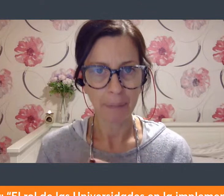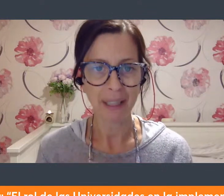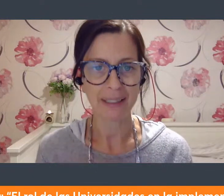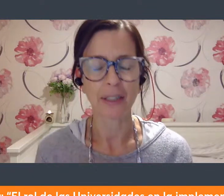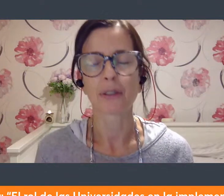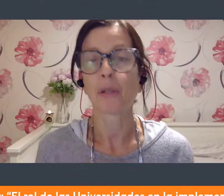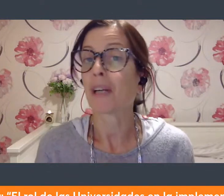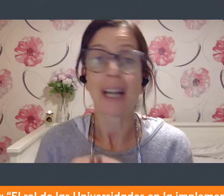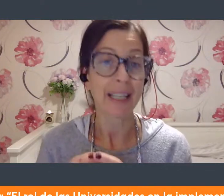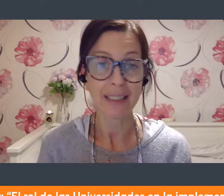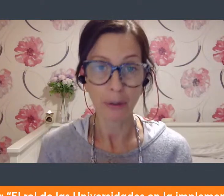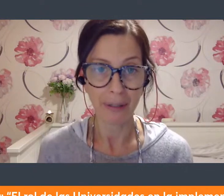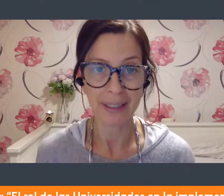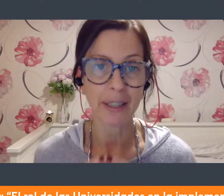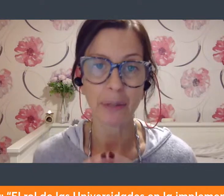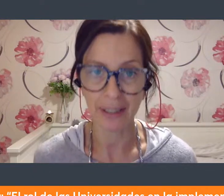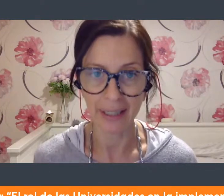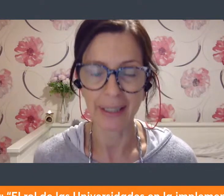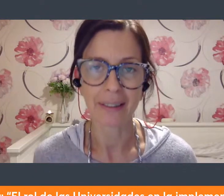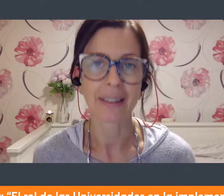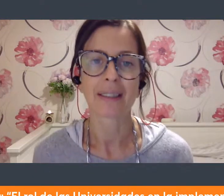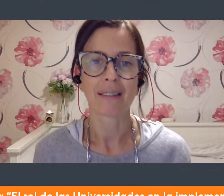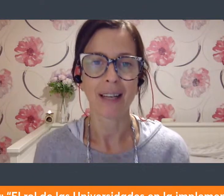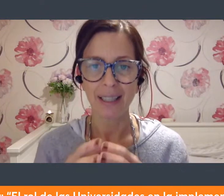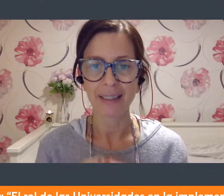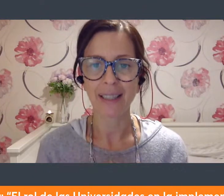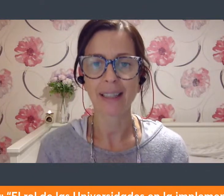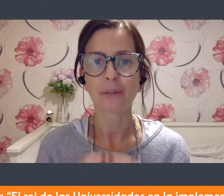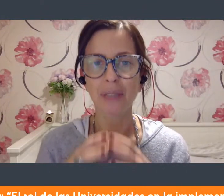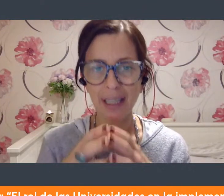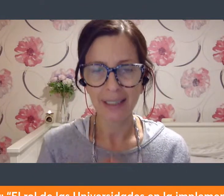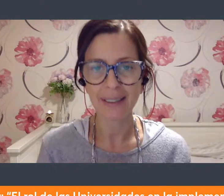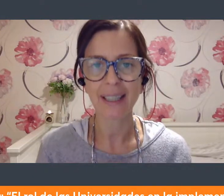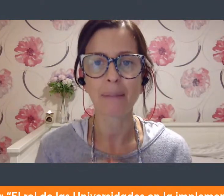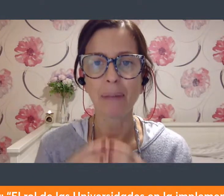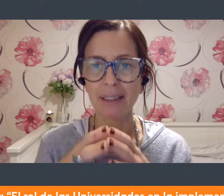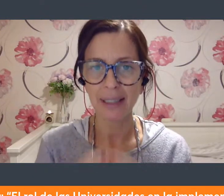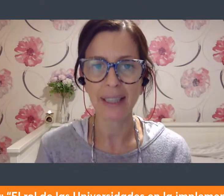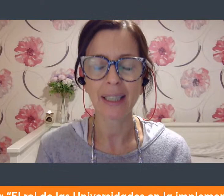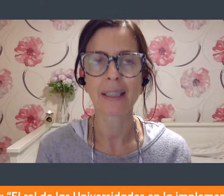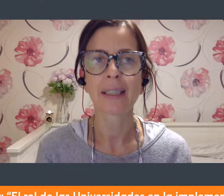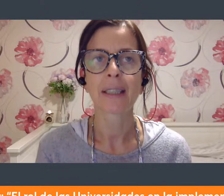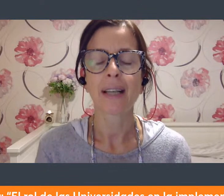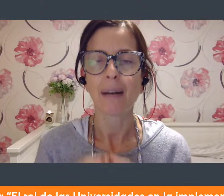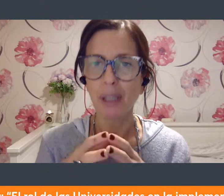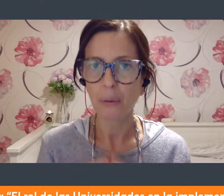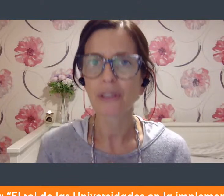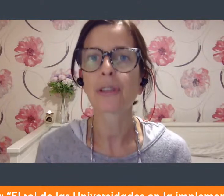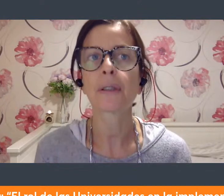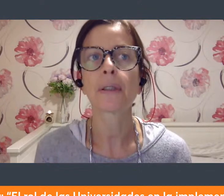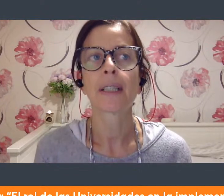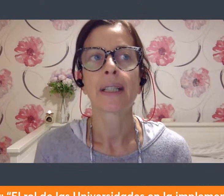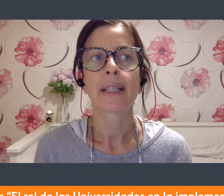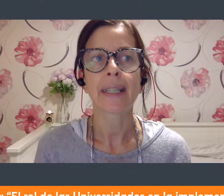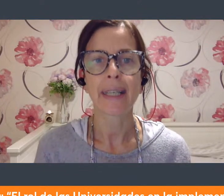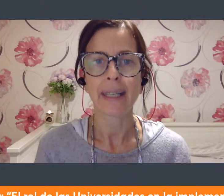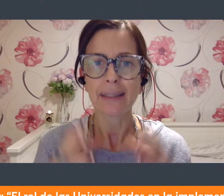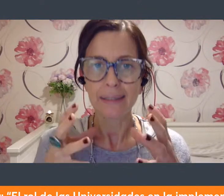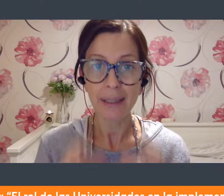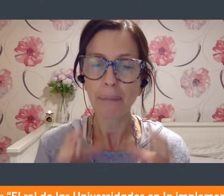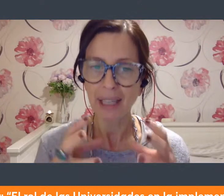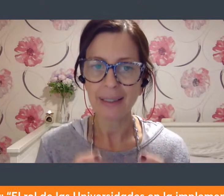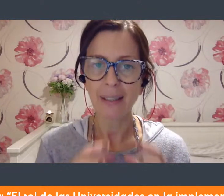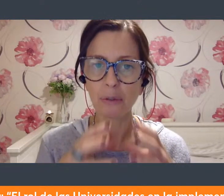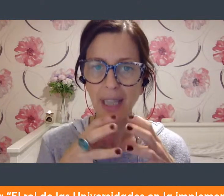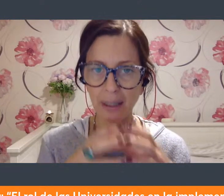es de donde he partido pero la agenda obviamente no está ahí la agenda es una agenda que plantea a mi juicio que